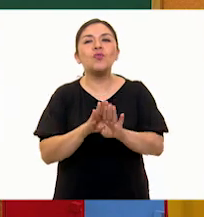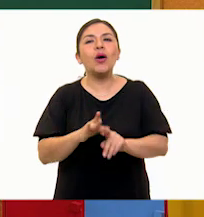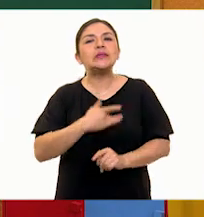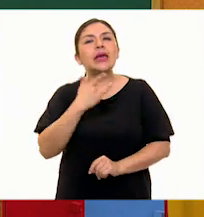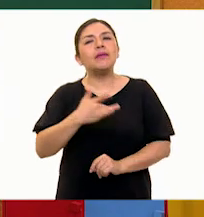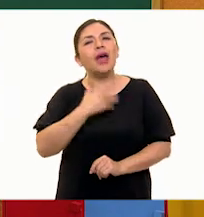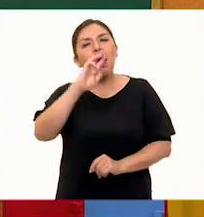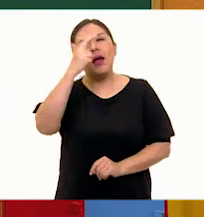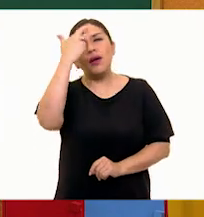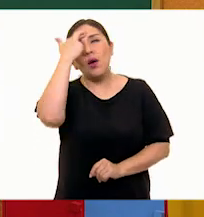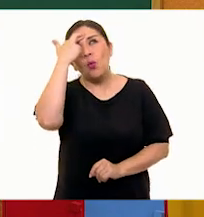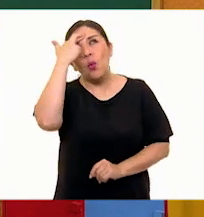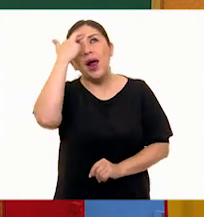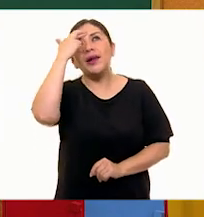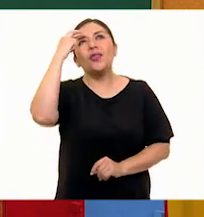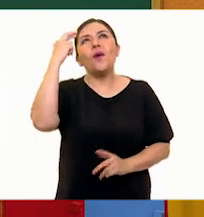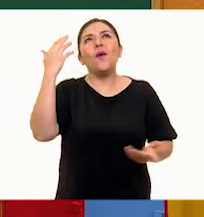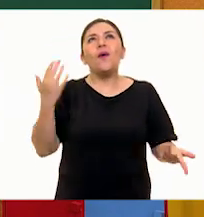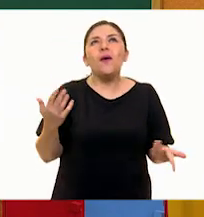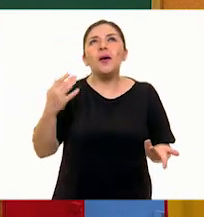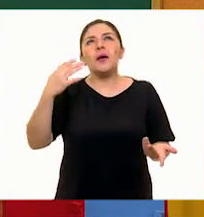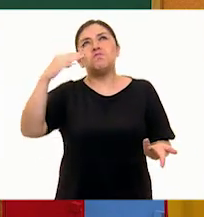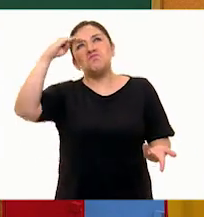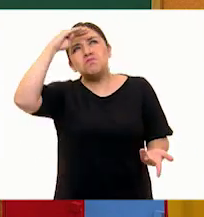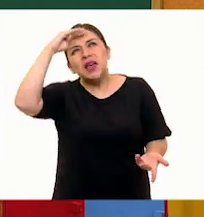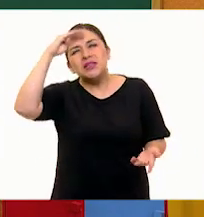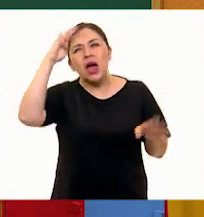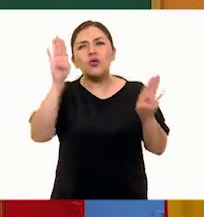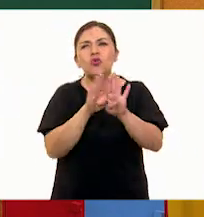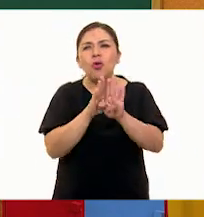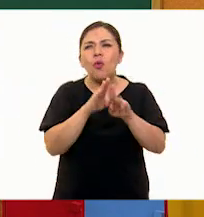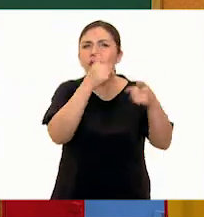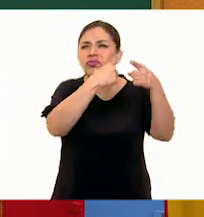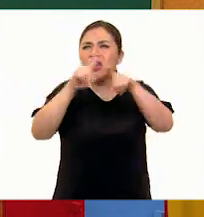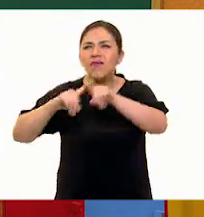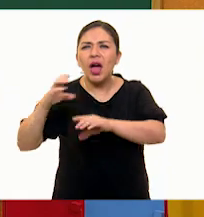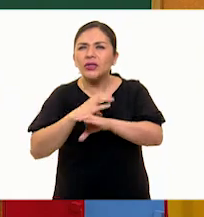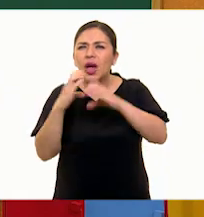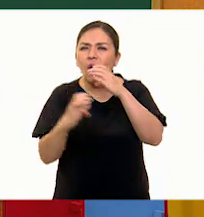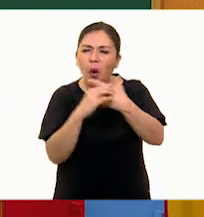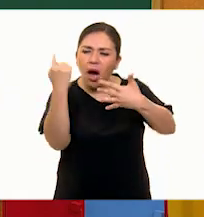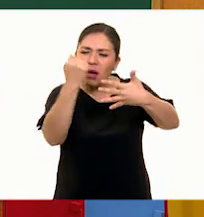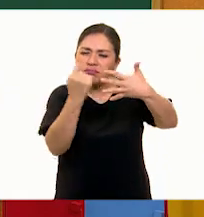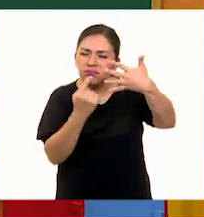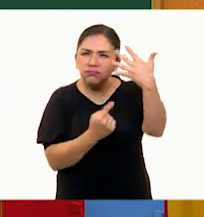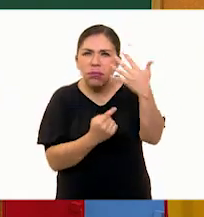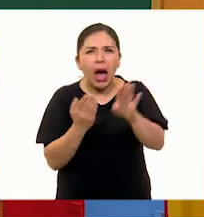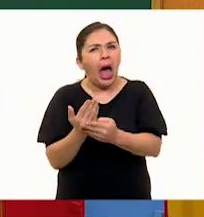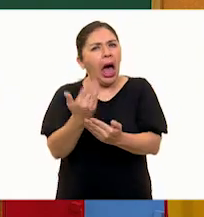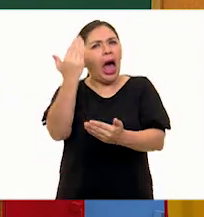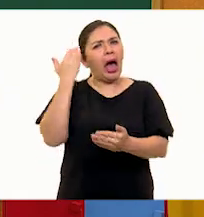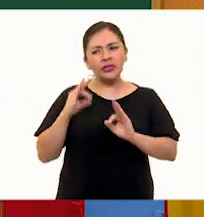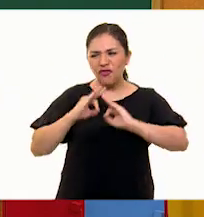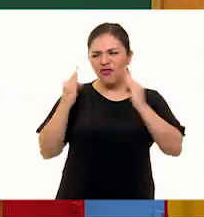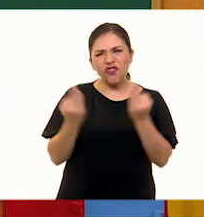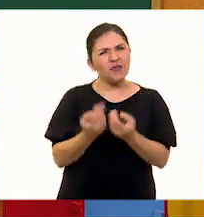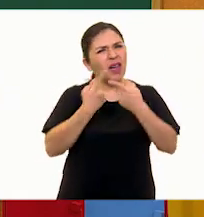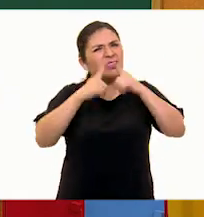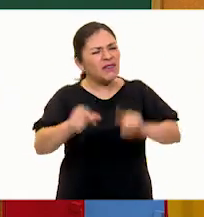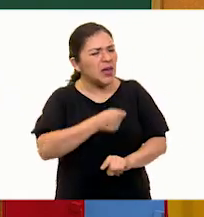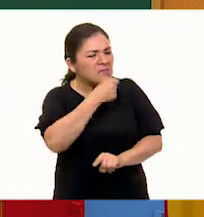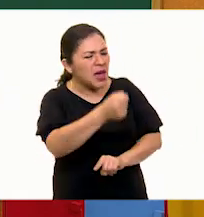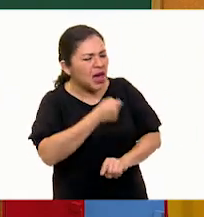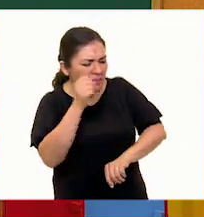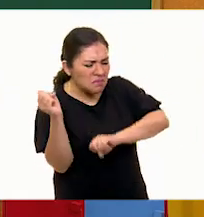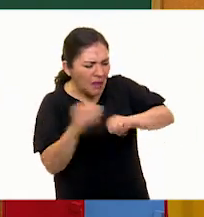recuerdo en el que piensas pues en todos estos elementos que no tenían esta forma, ¿no? Y